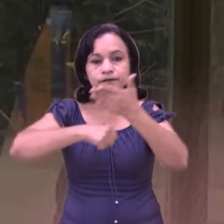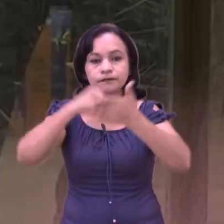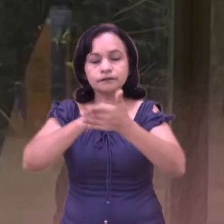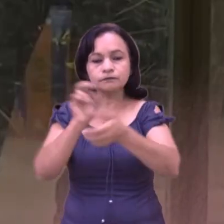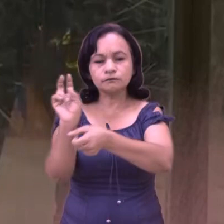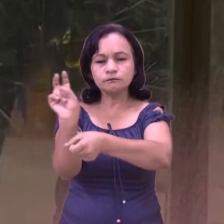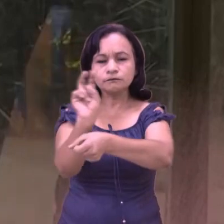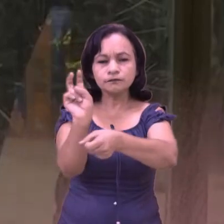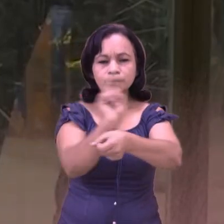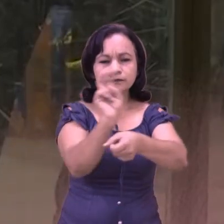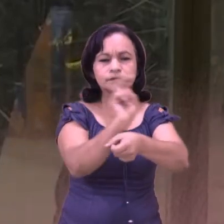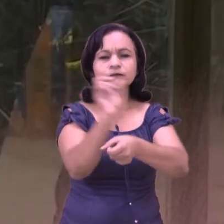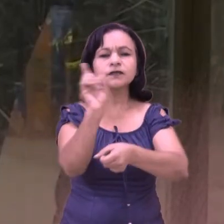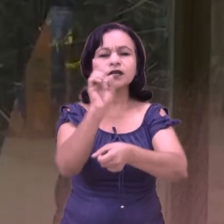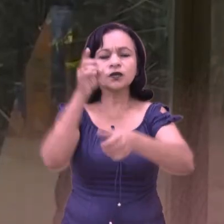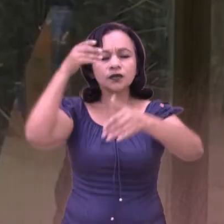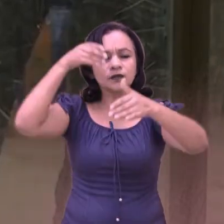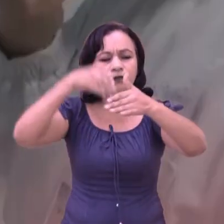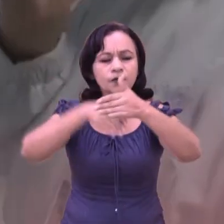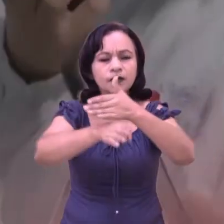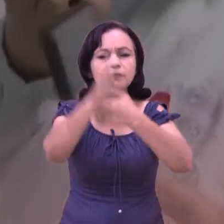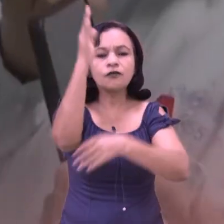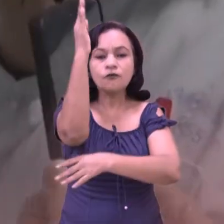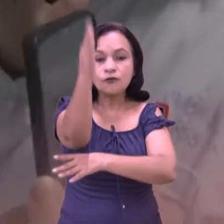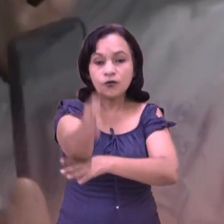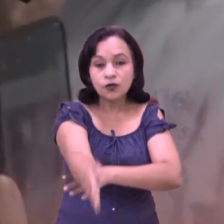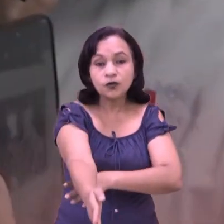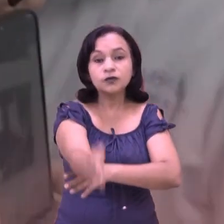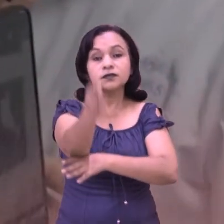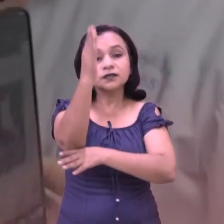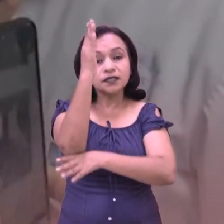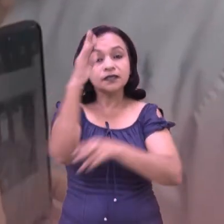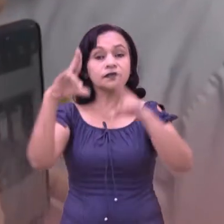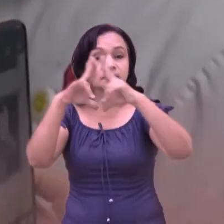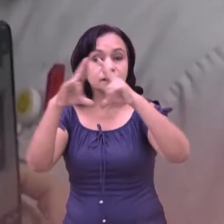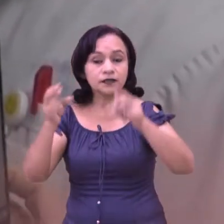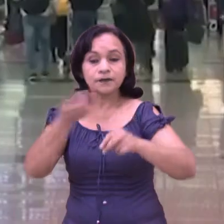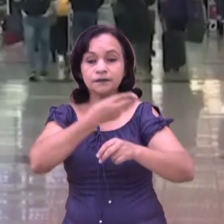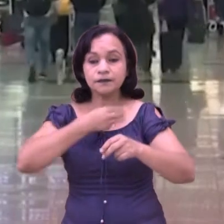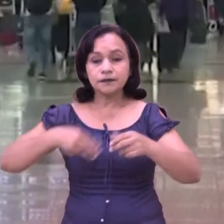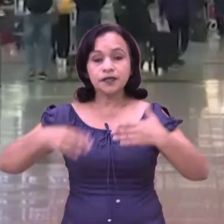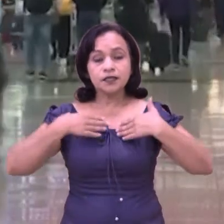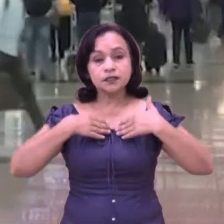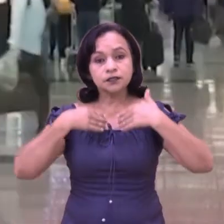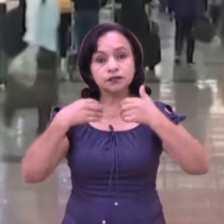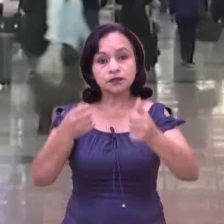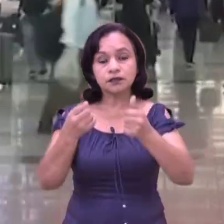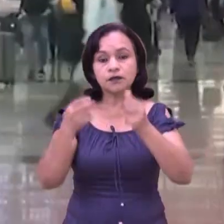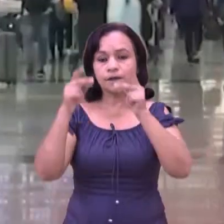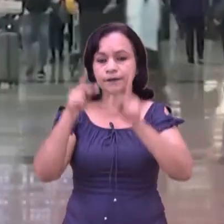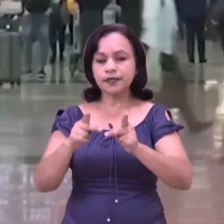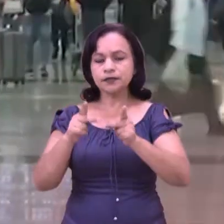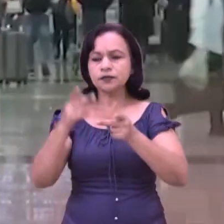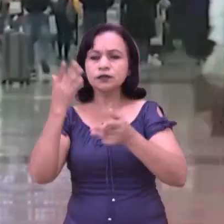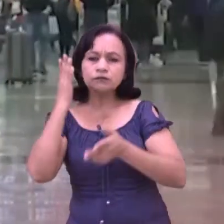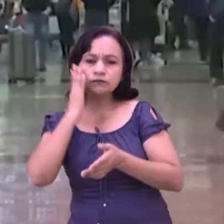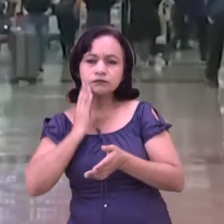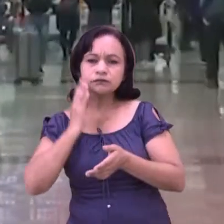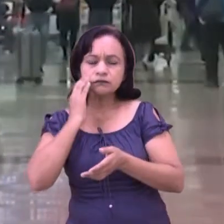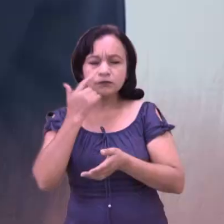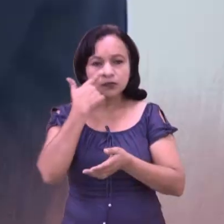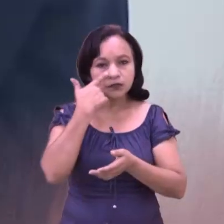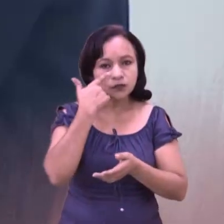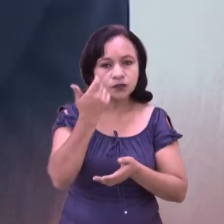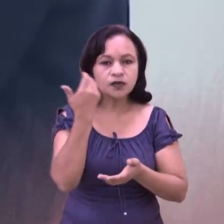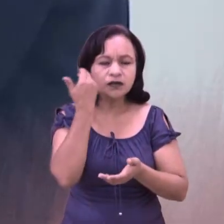fortalecimiento de la vigilancia en los puntos de entrada al país, asimismo desde las autoridades del Ministerio de Salud se encuentran con personal capacitado